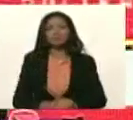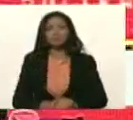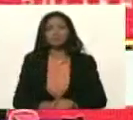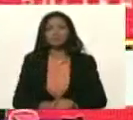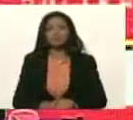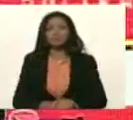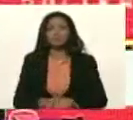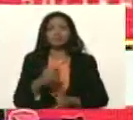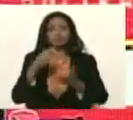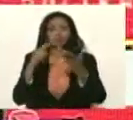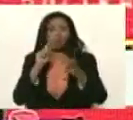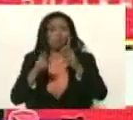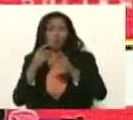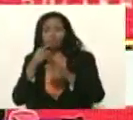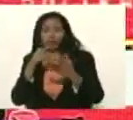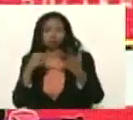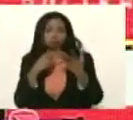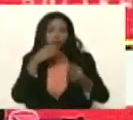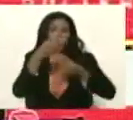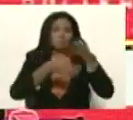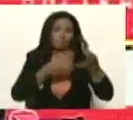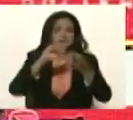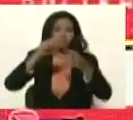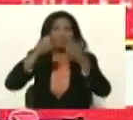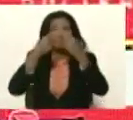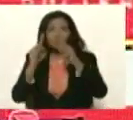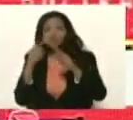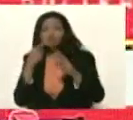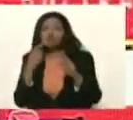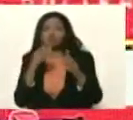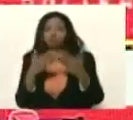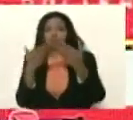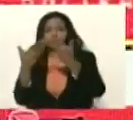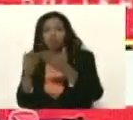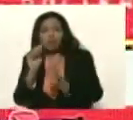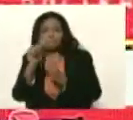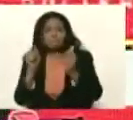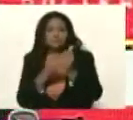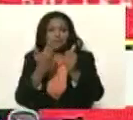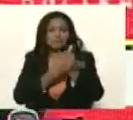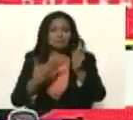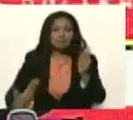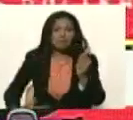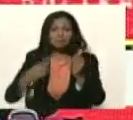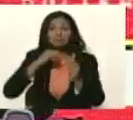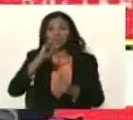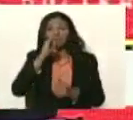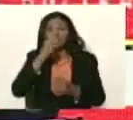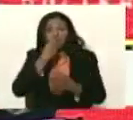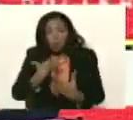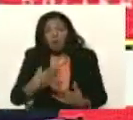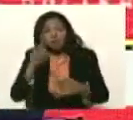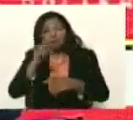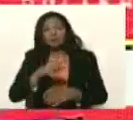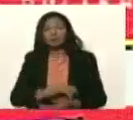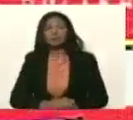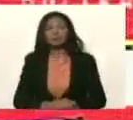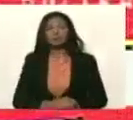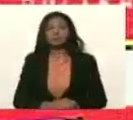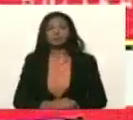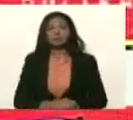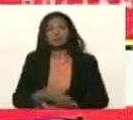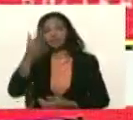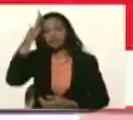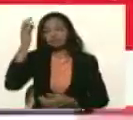varias cositas, tres cositas, pues, y después le doy la palabra a la vicepresidenta que tiene buenos anuncios también, del